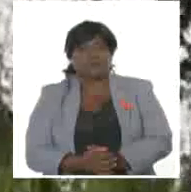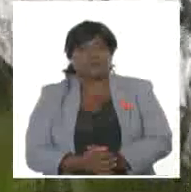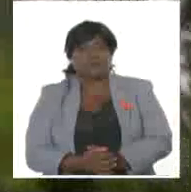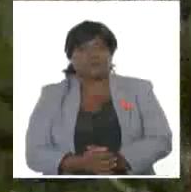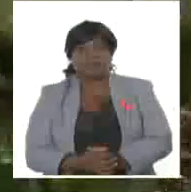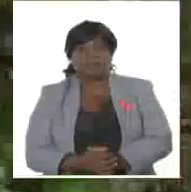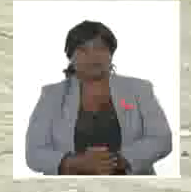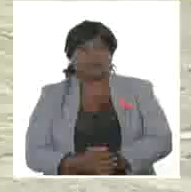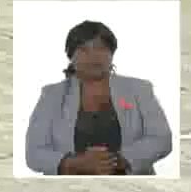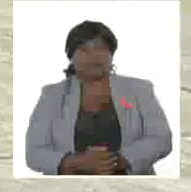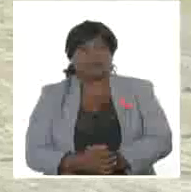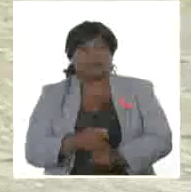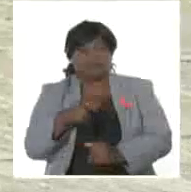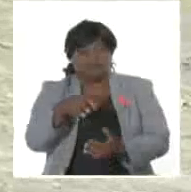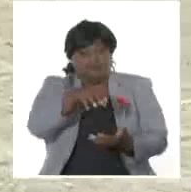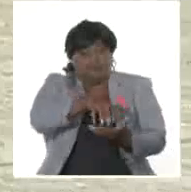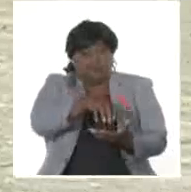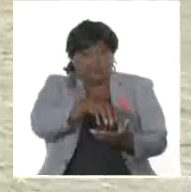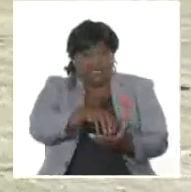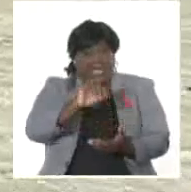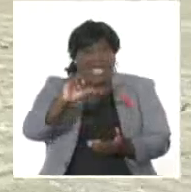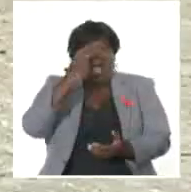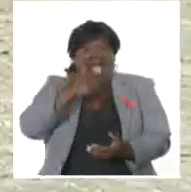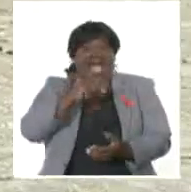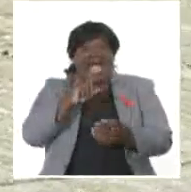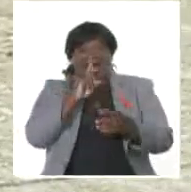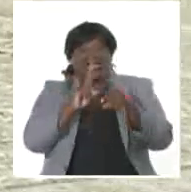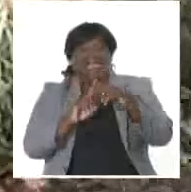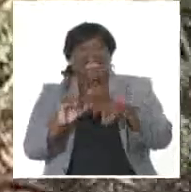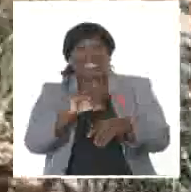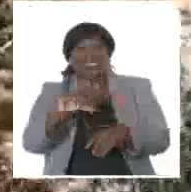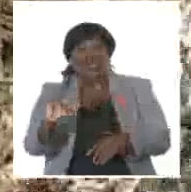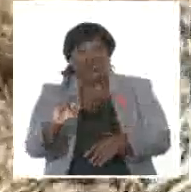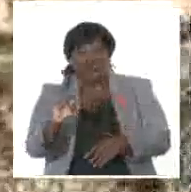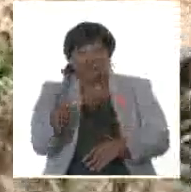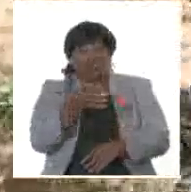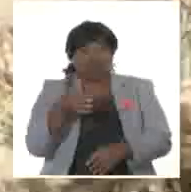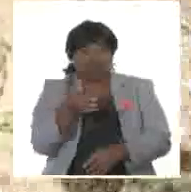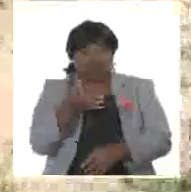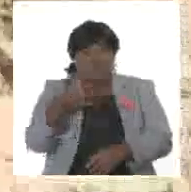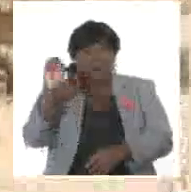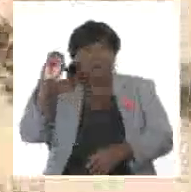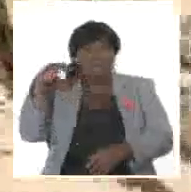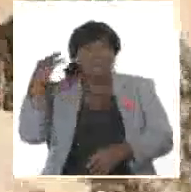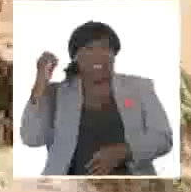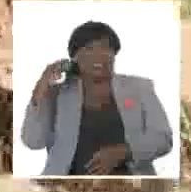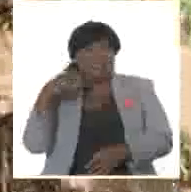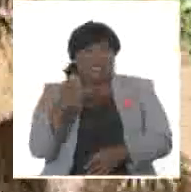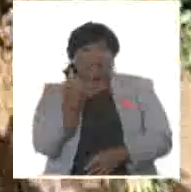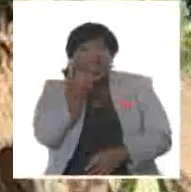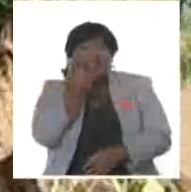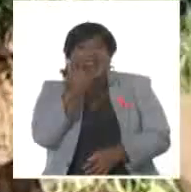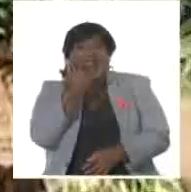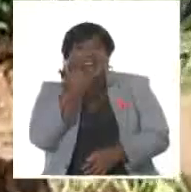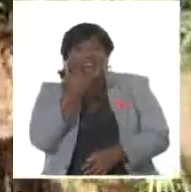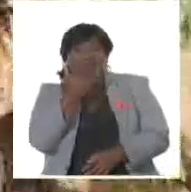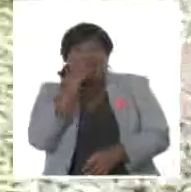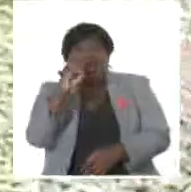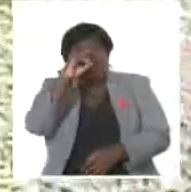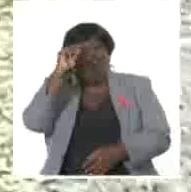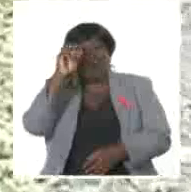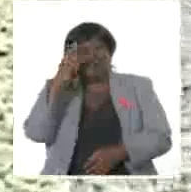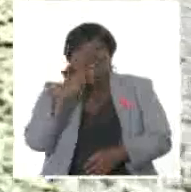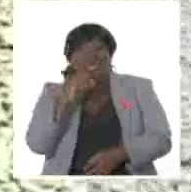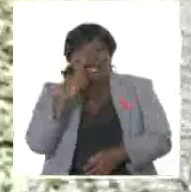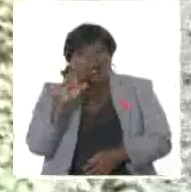En el Consejo Popular Cantillo, en el municipio de Maicí, los daños cuantificados por Oscar se concentran en las viviendas, la